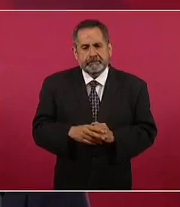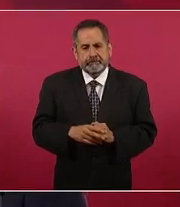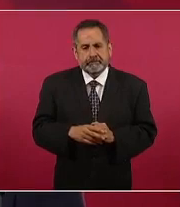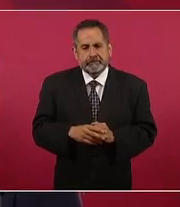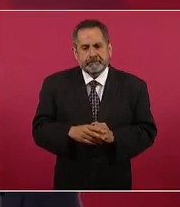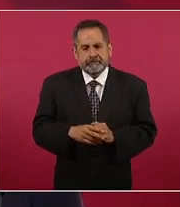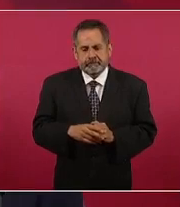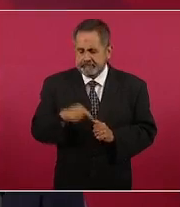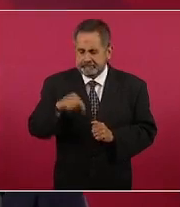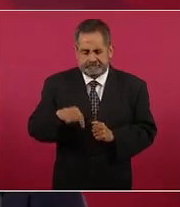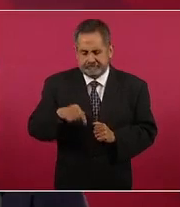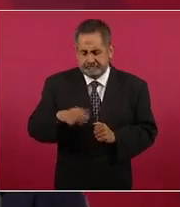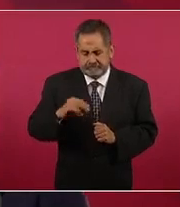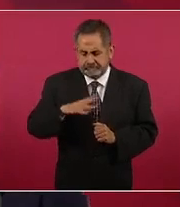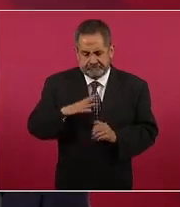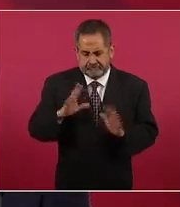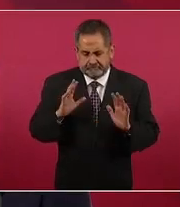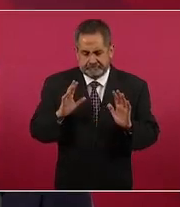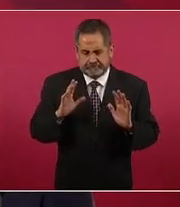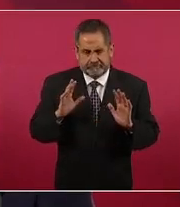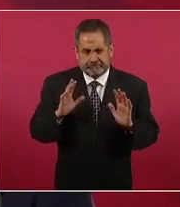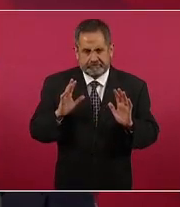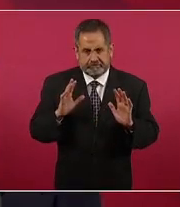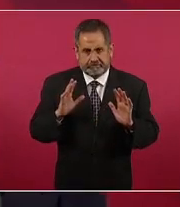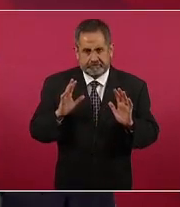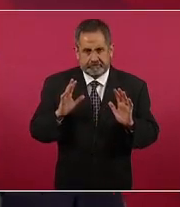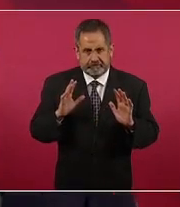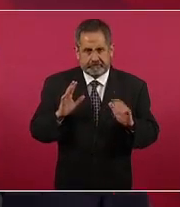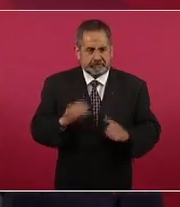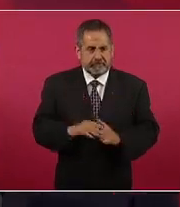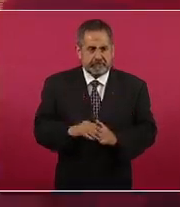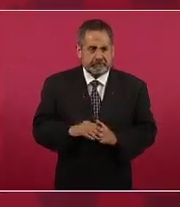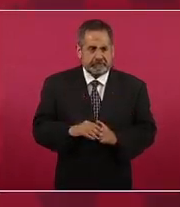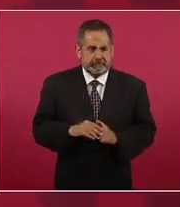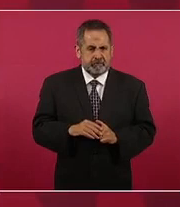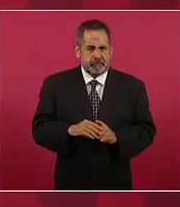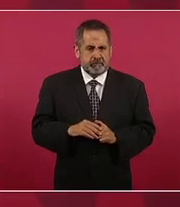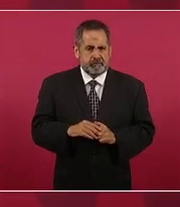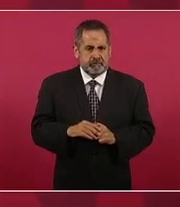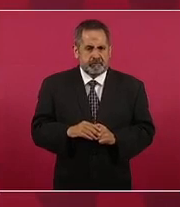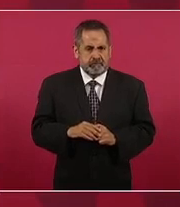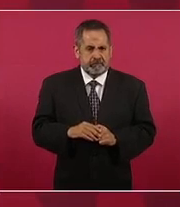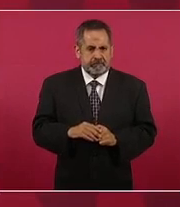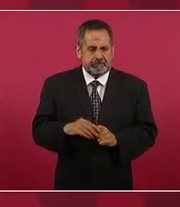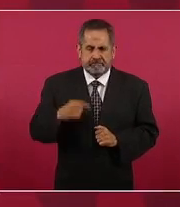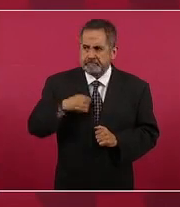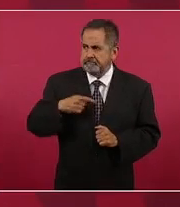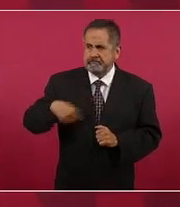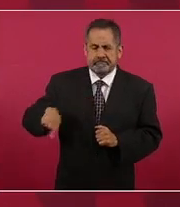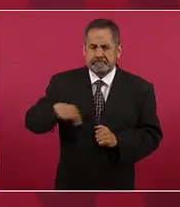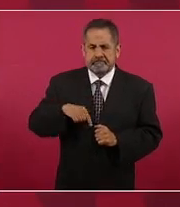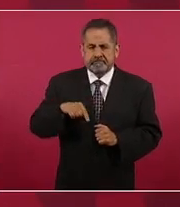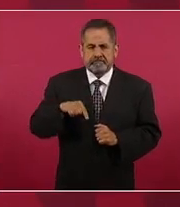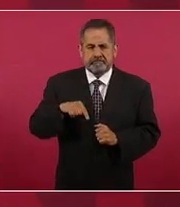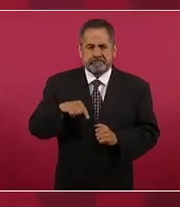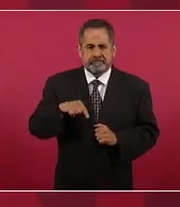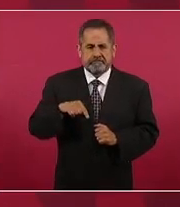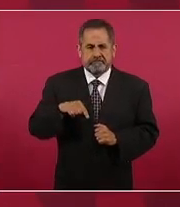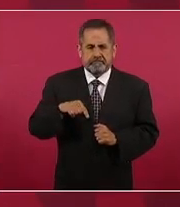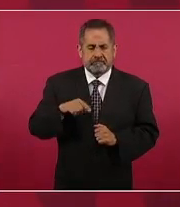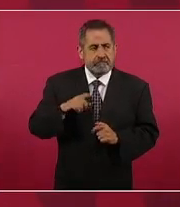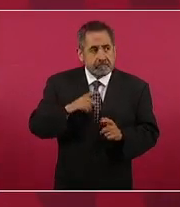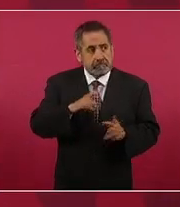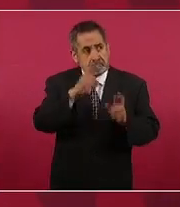aquí no se respeta ni se